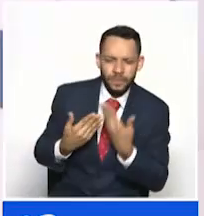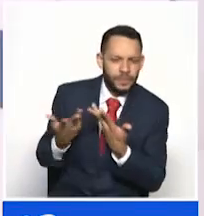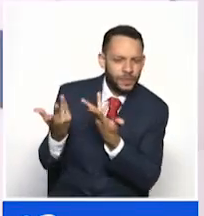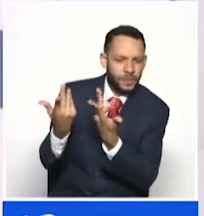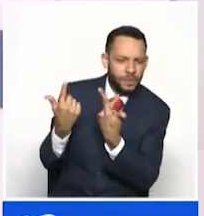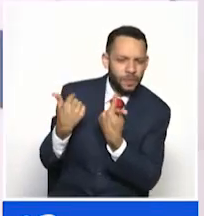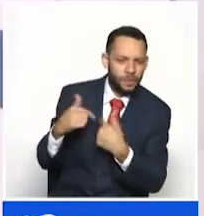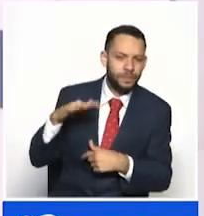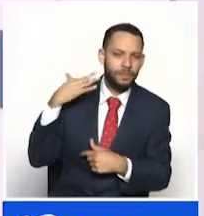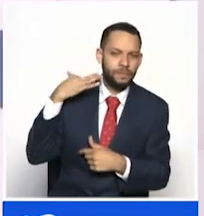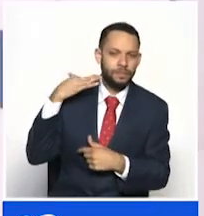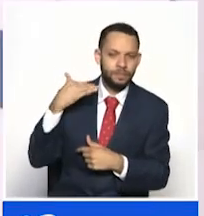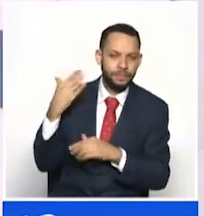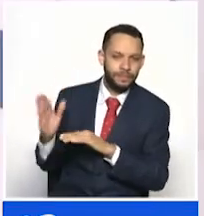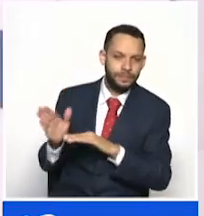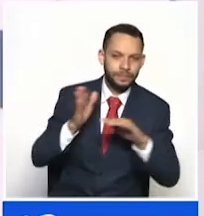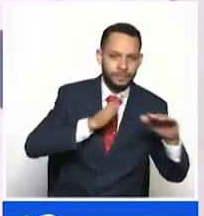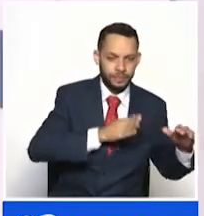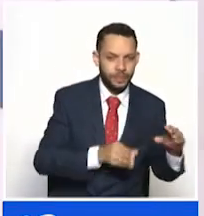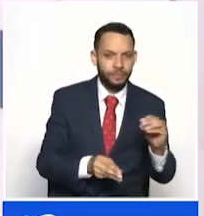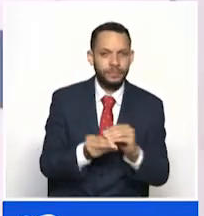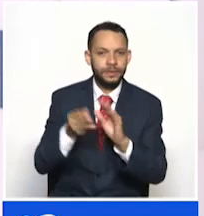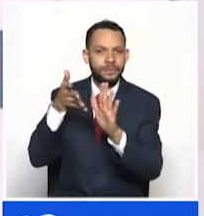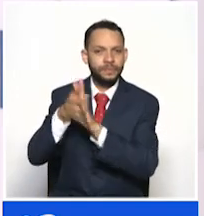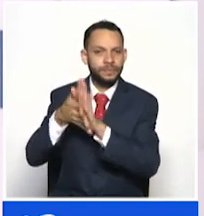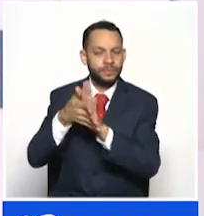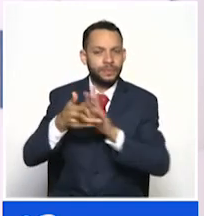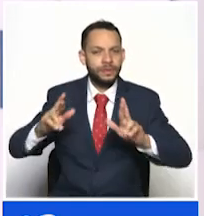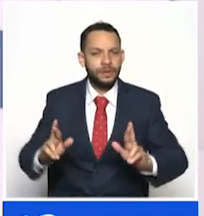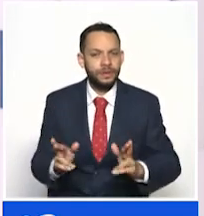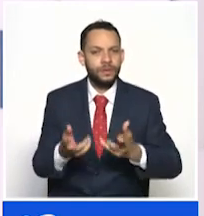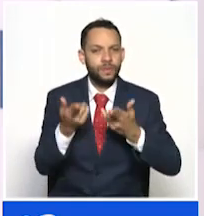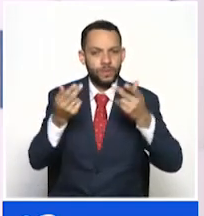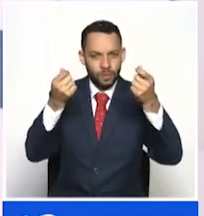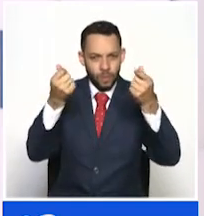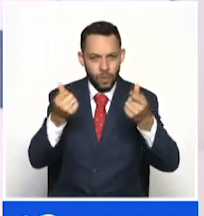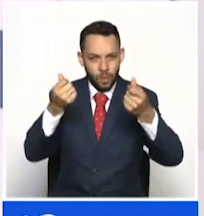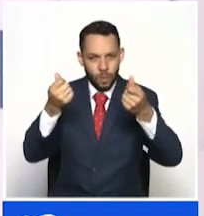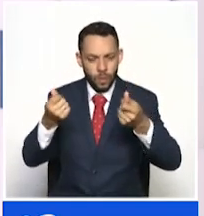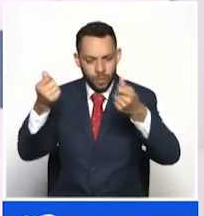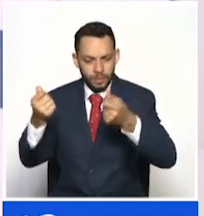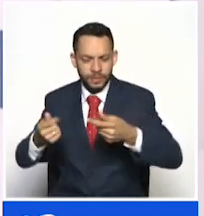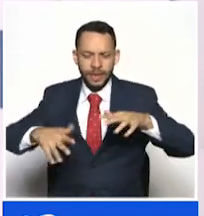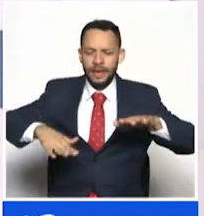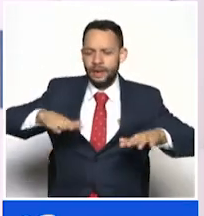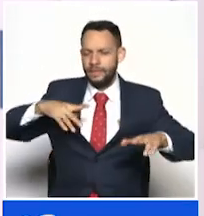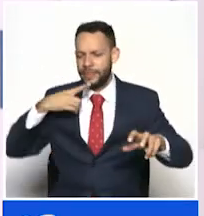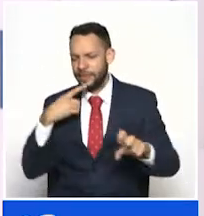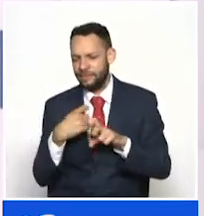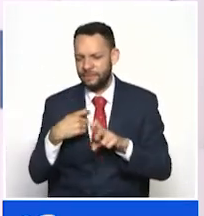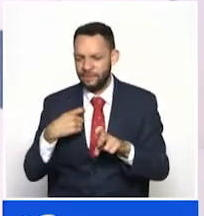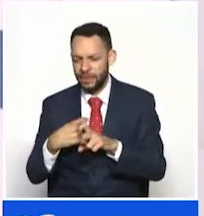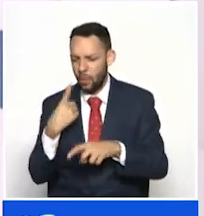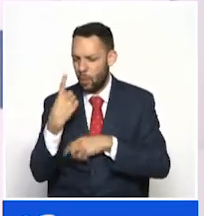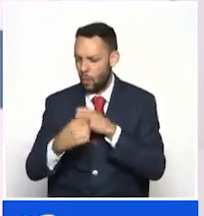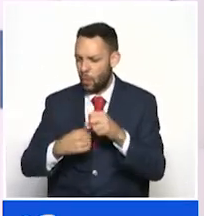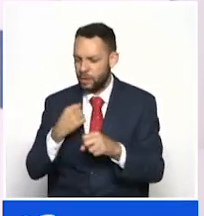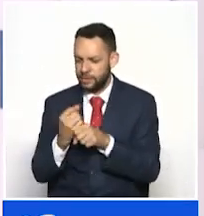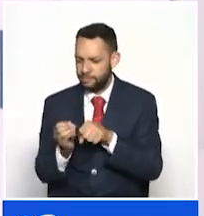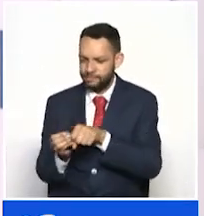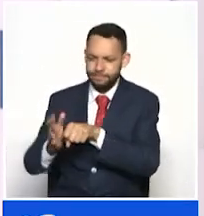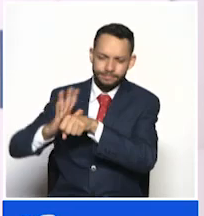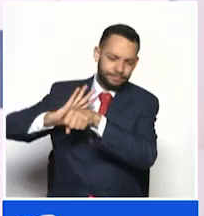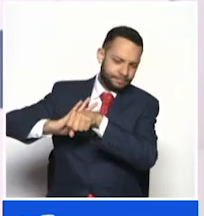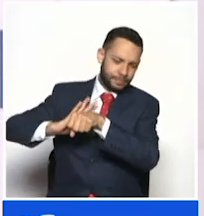desde la ciudad de Armenia. En otra información, la recuperación de la economía ha sido compleja después del difícil año de la pandemia.